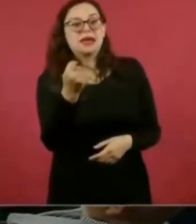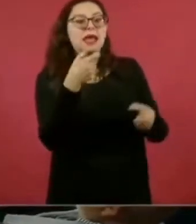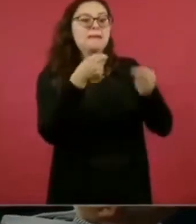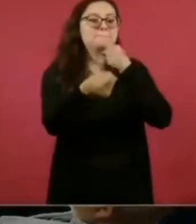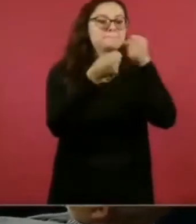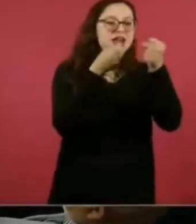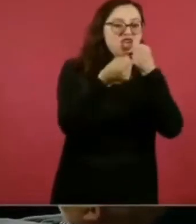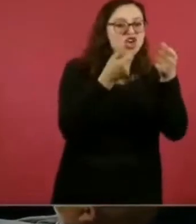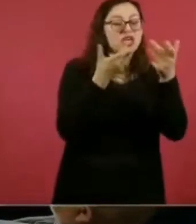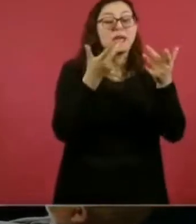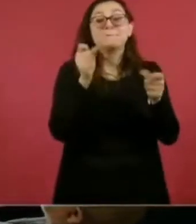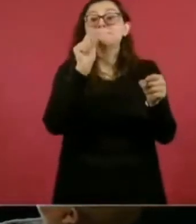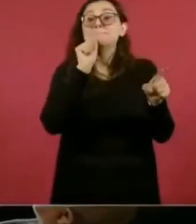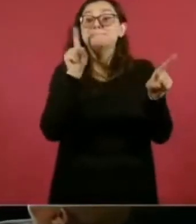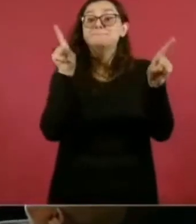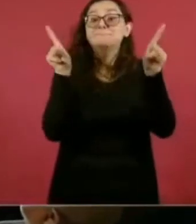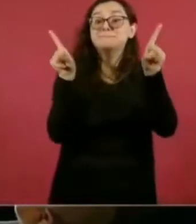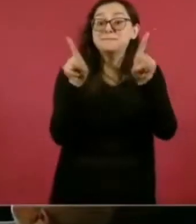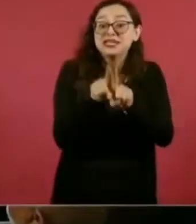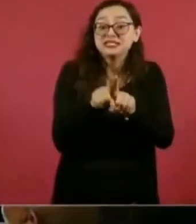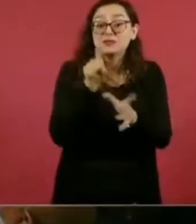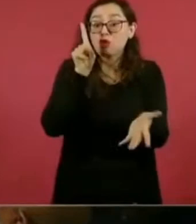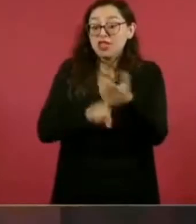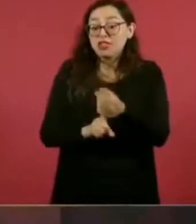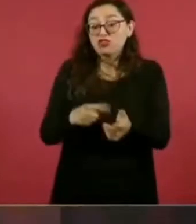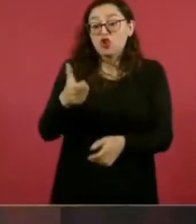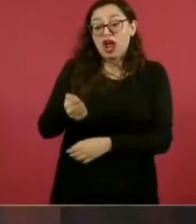Canal 11,